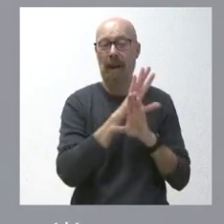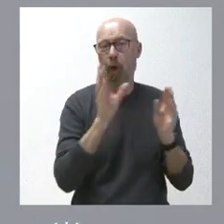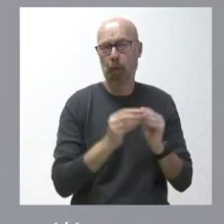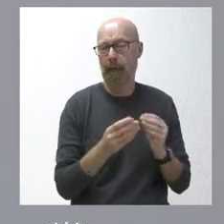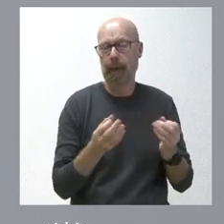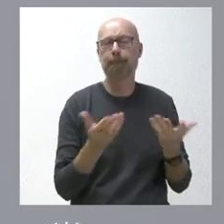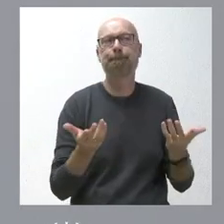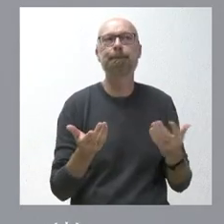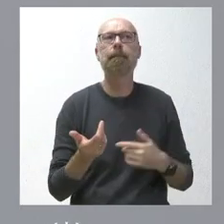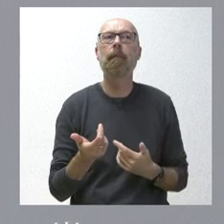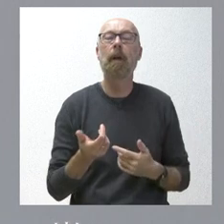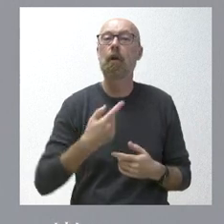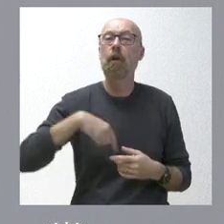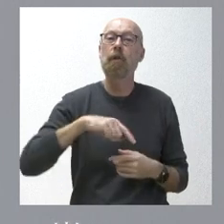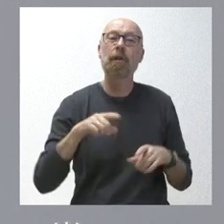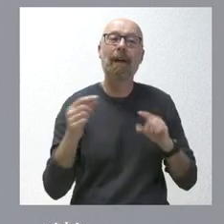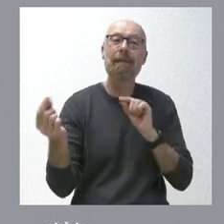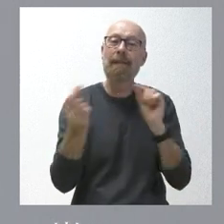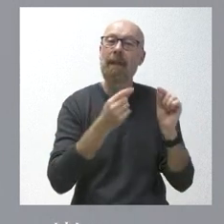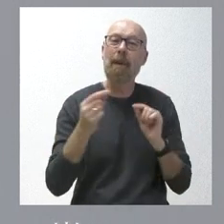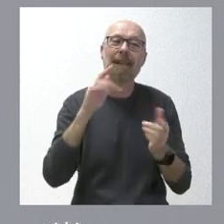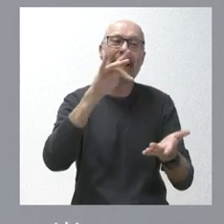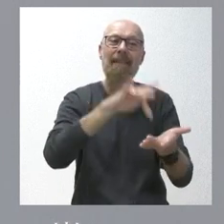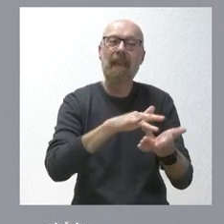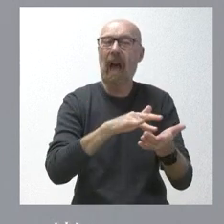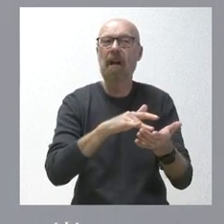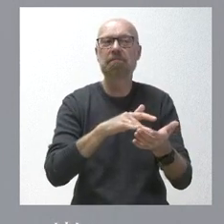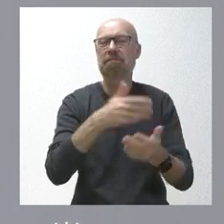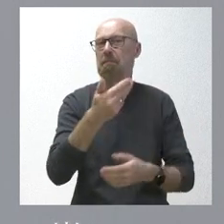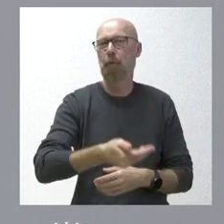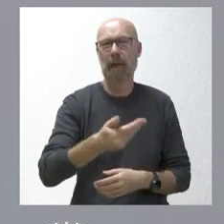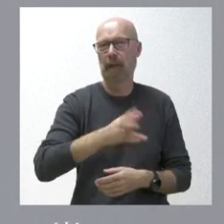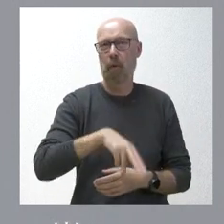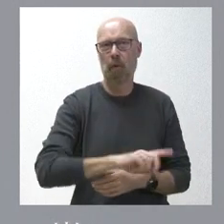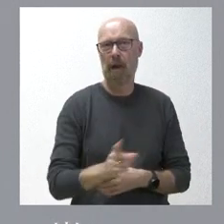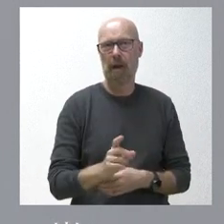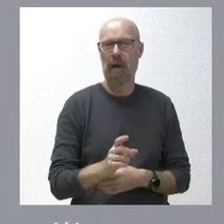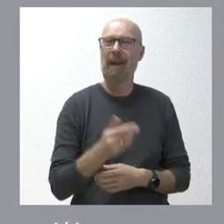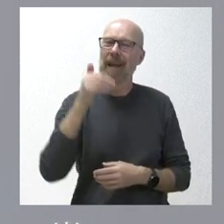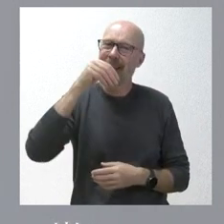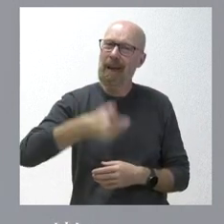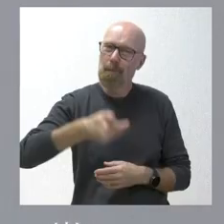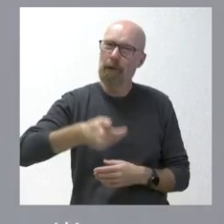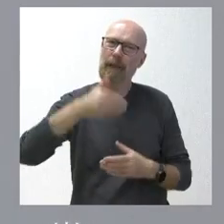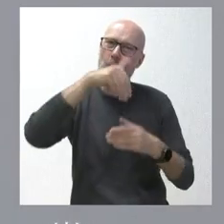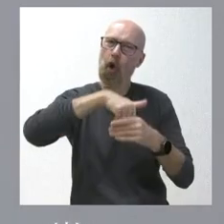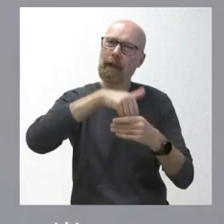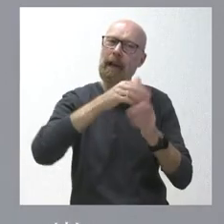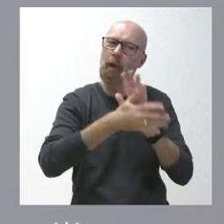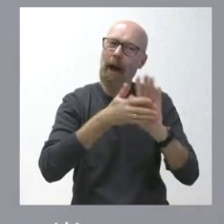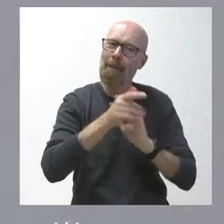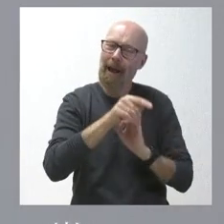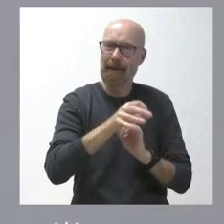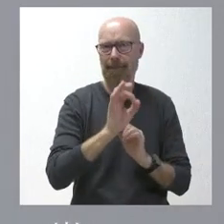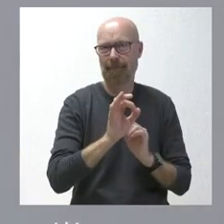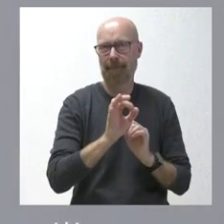nosotros no hacemos debate en torno a la fecha, no es lo más importante, nos importa más el contenido. Por supuesto que la idea del presidente de la Junta de Castilla y León es que